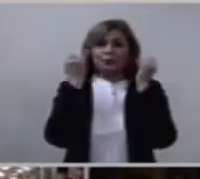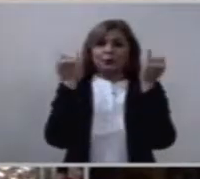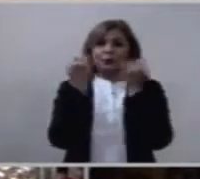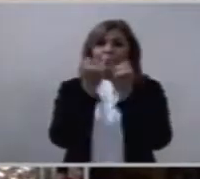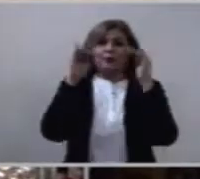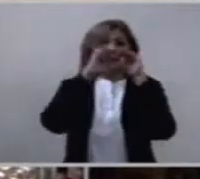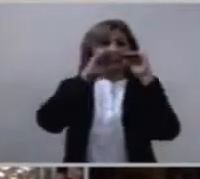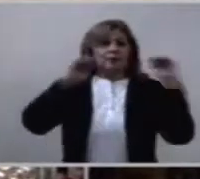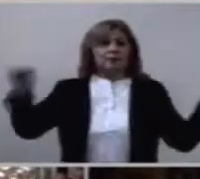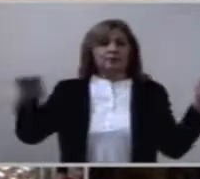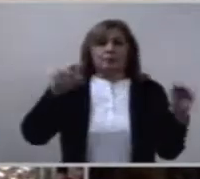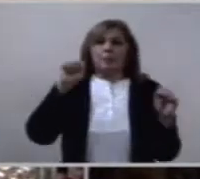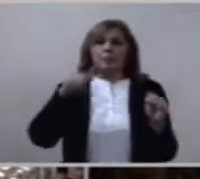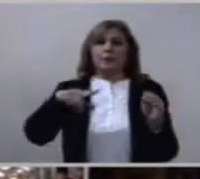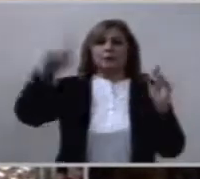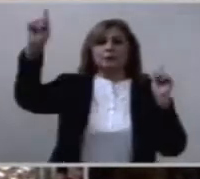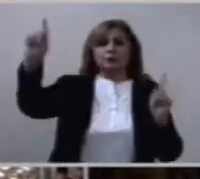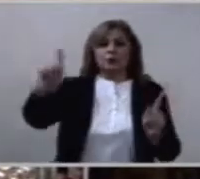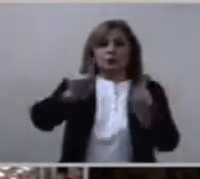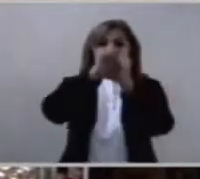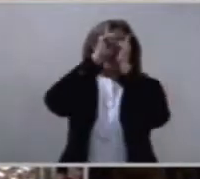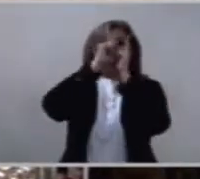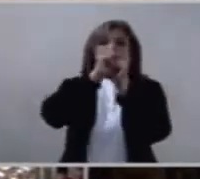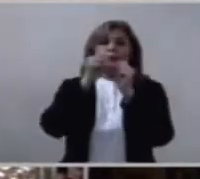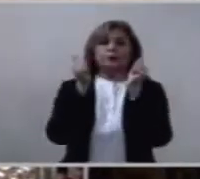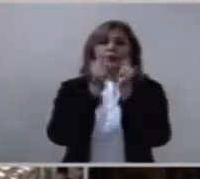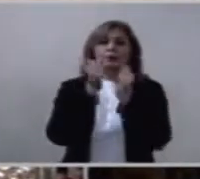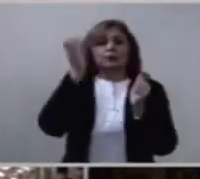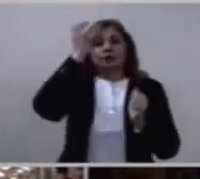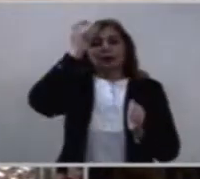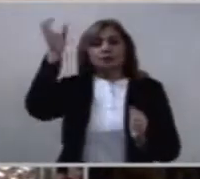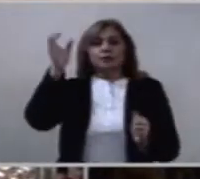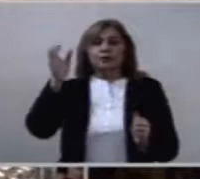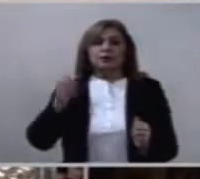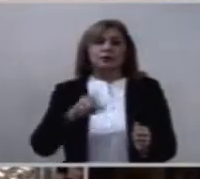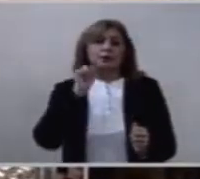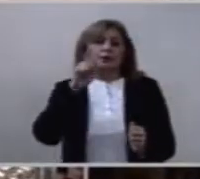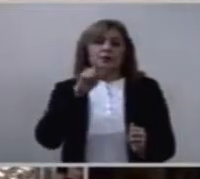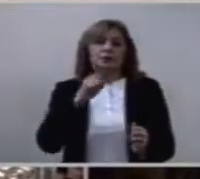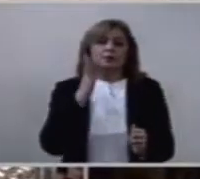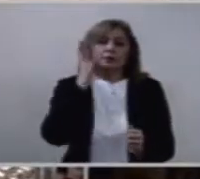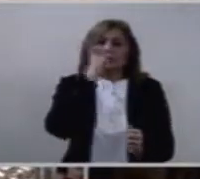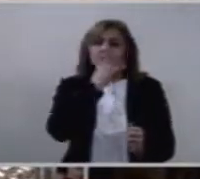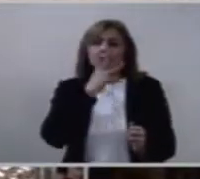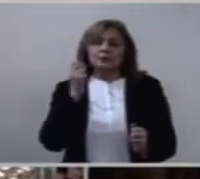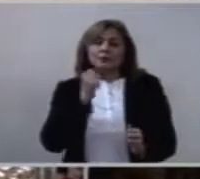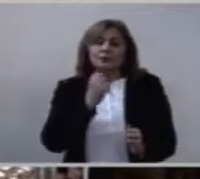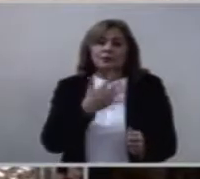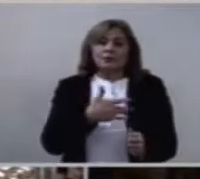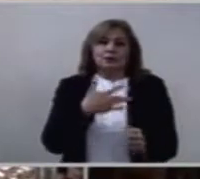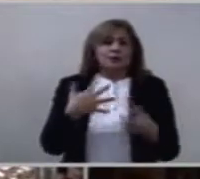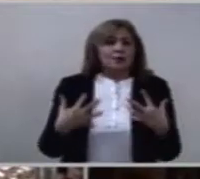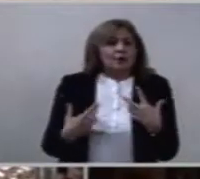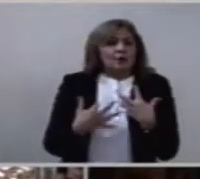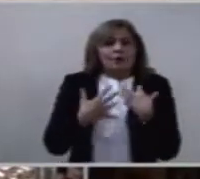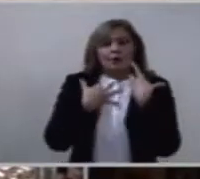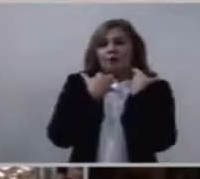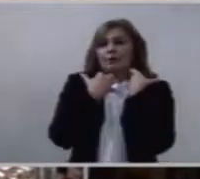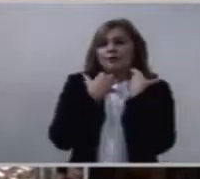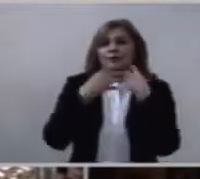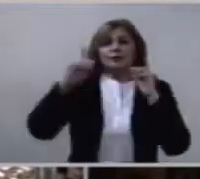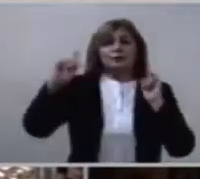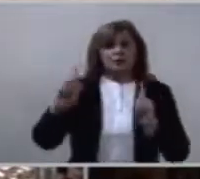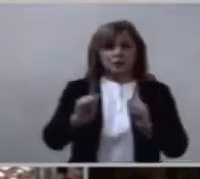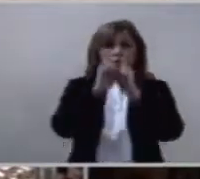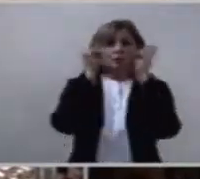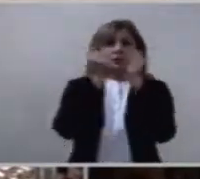el mismo encuentro lleno de belleza, lleno de gozo. Estar con el